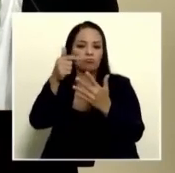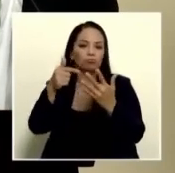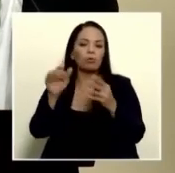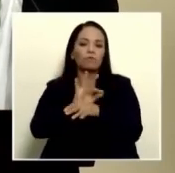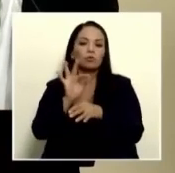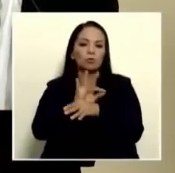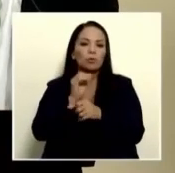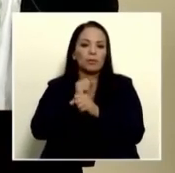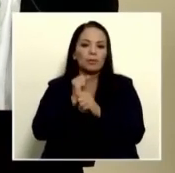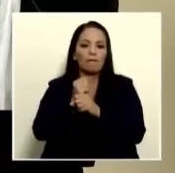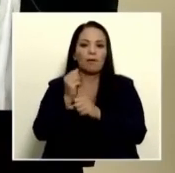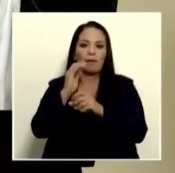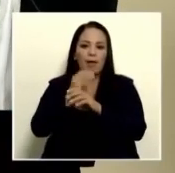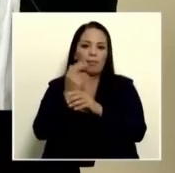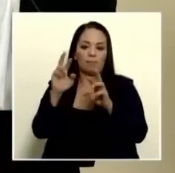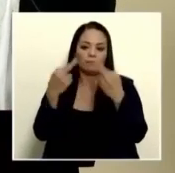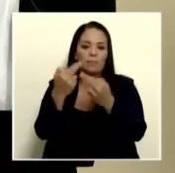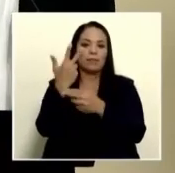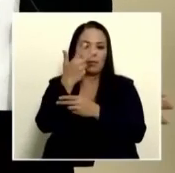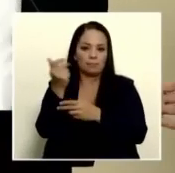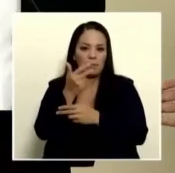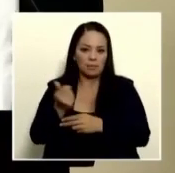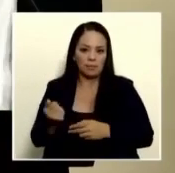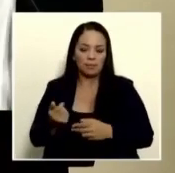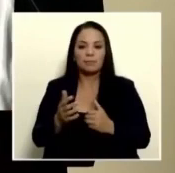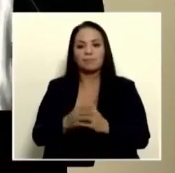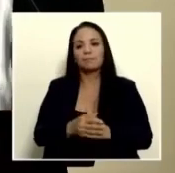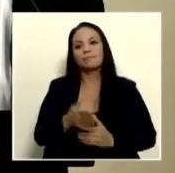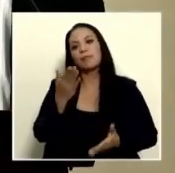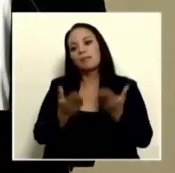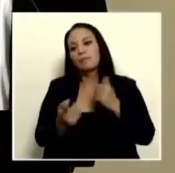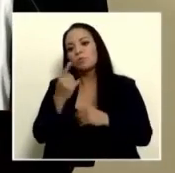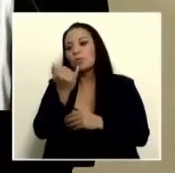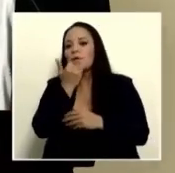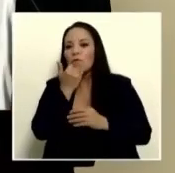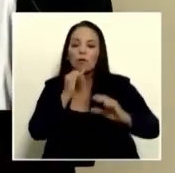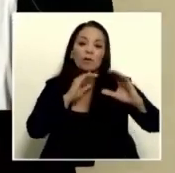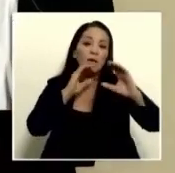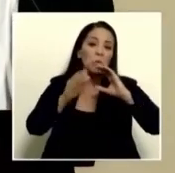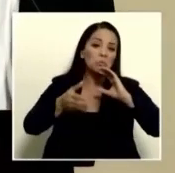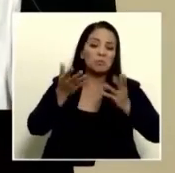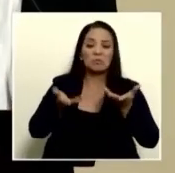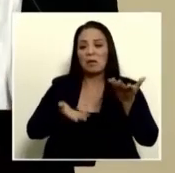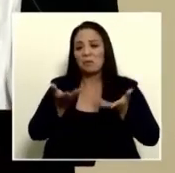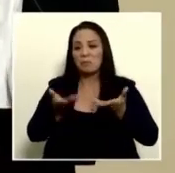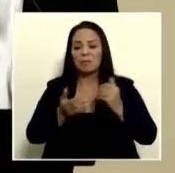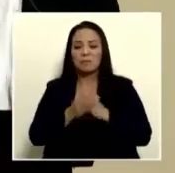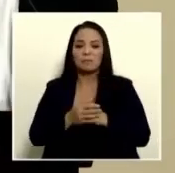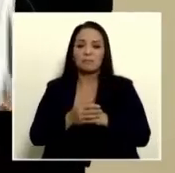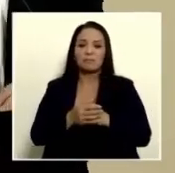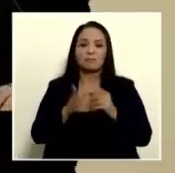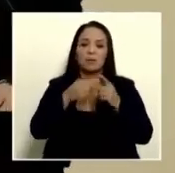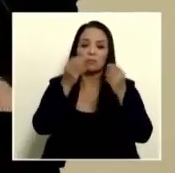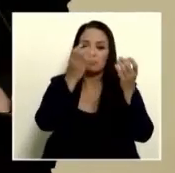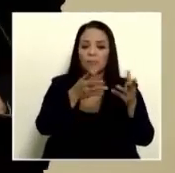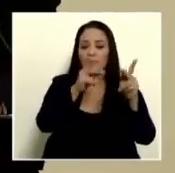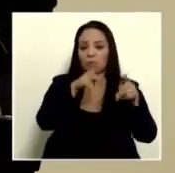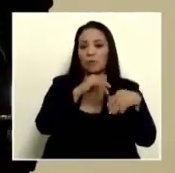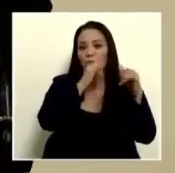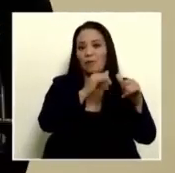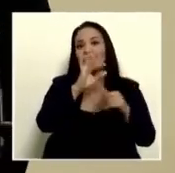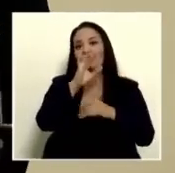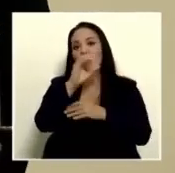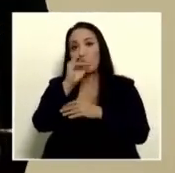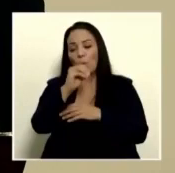que funciona cada tres meses creemos que puede haber un error en la comunicación que se le comunicó primero al que demandaba que era